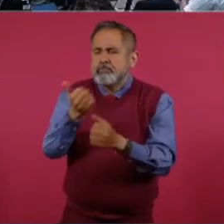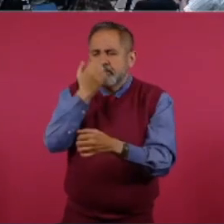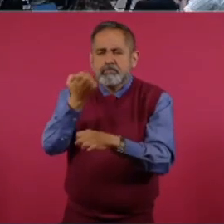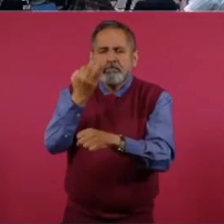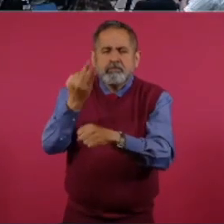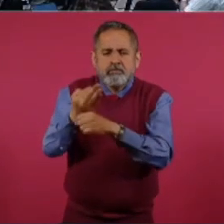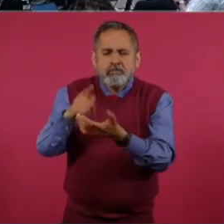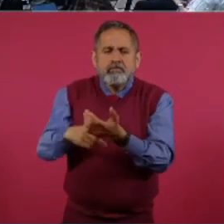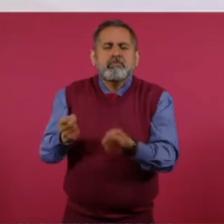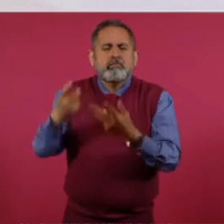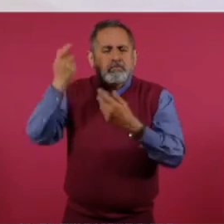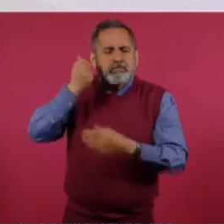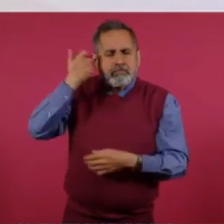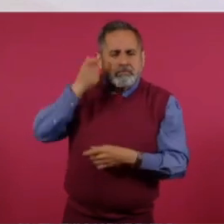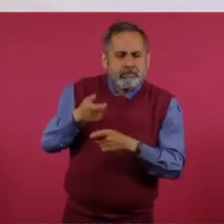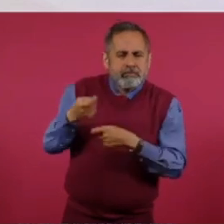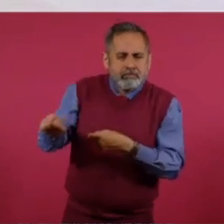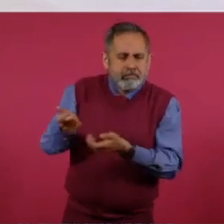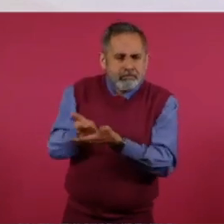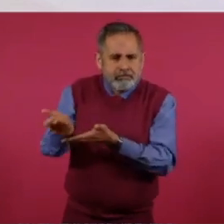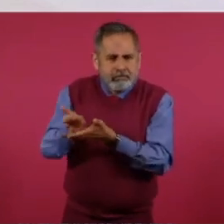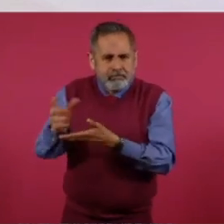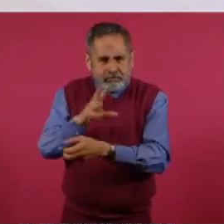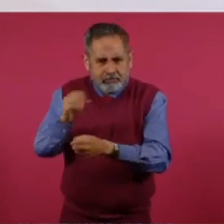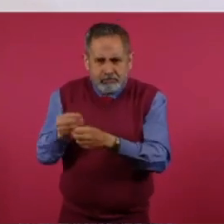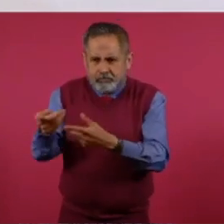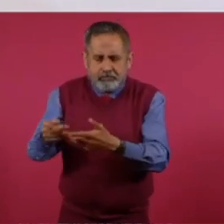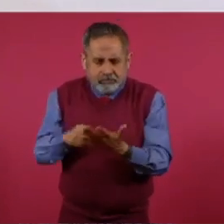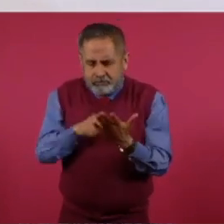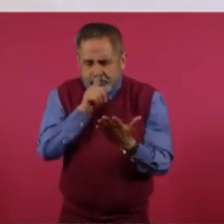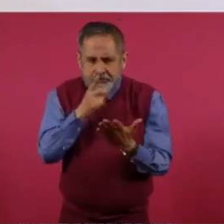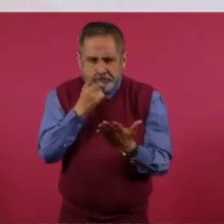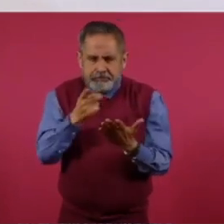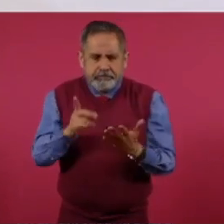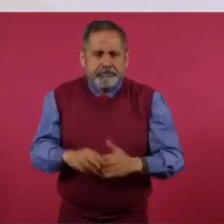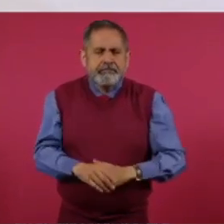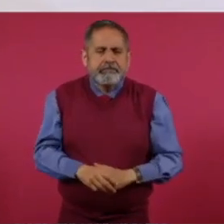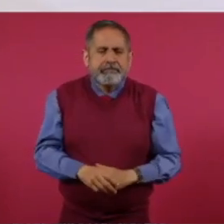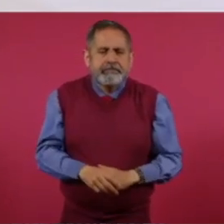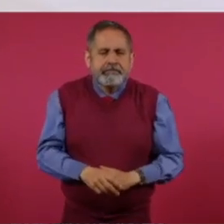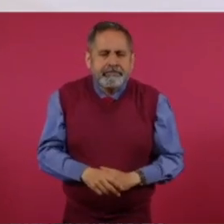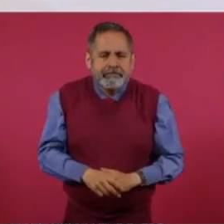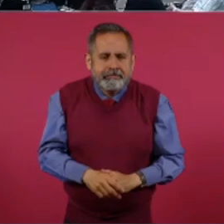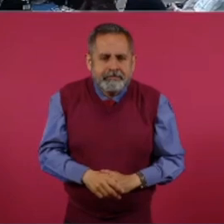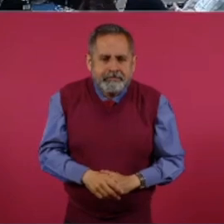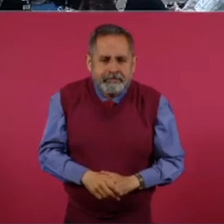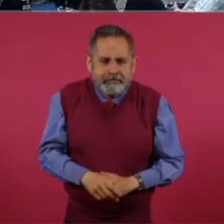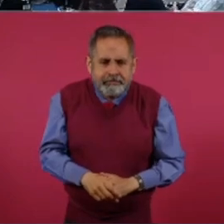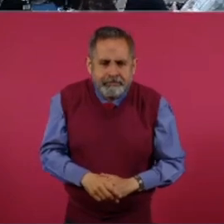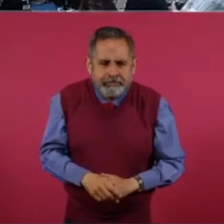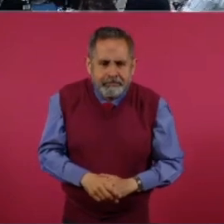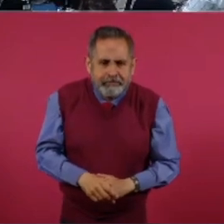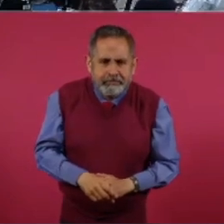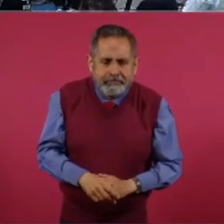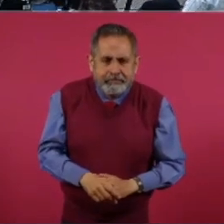¿De cuántos becados? No, no dice la cifra. dice. Es la cifra de ayer de Hacienda, porque dice 39 mil millones.